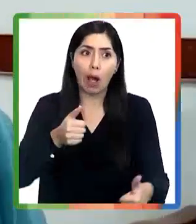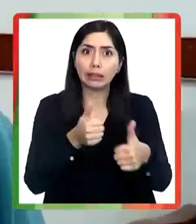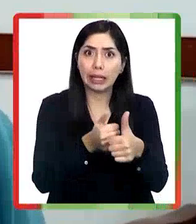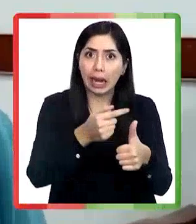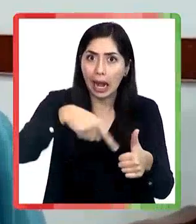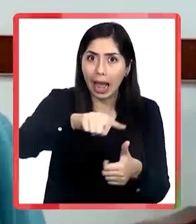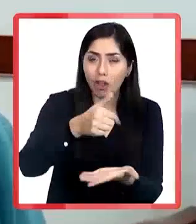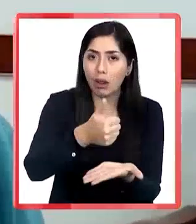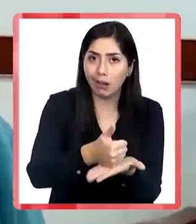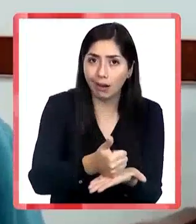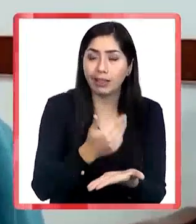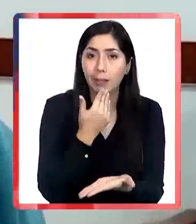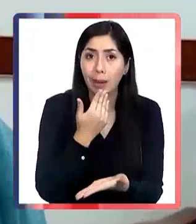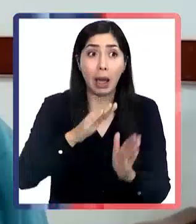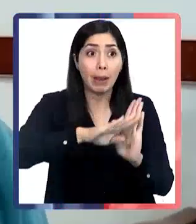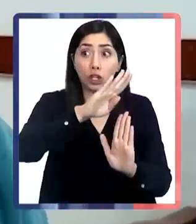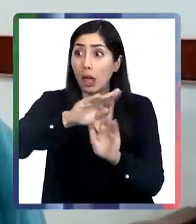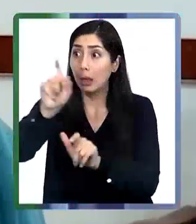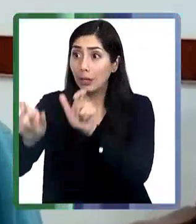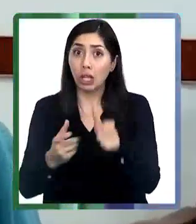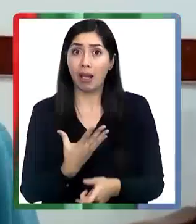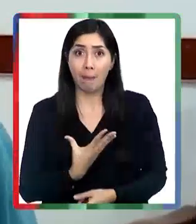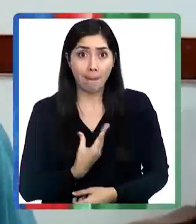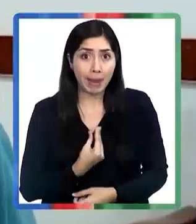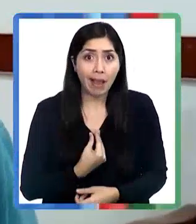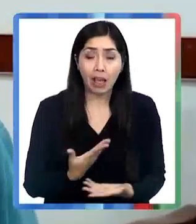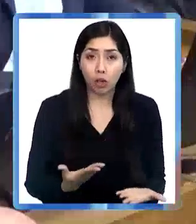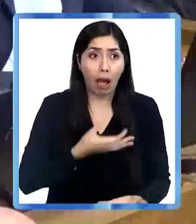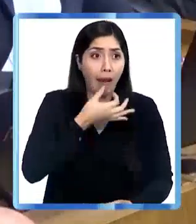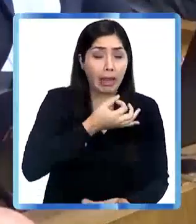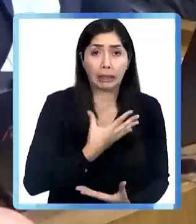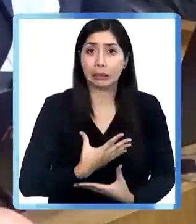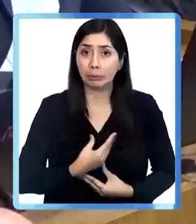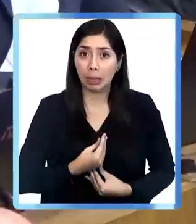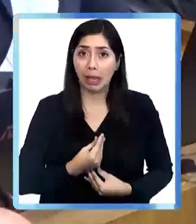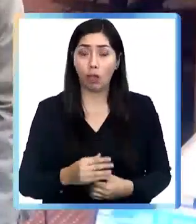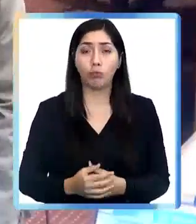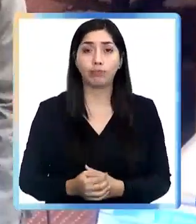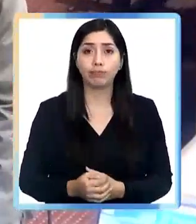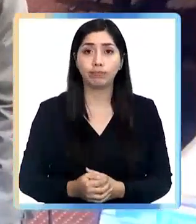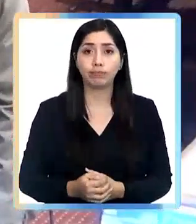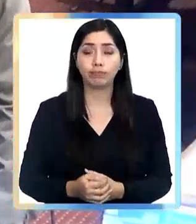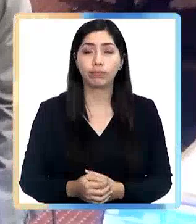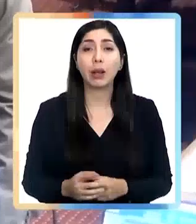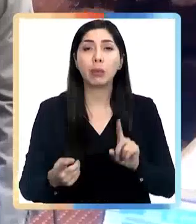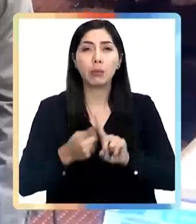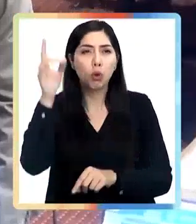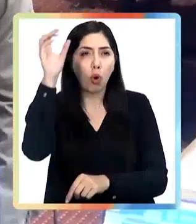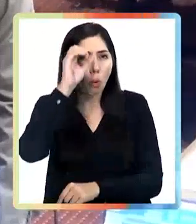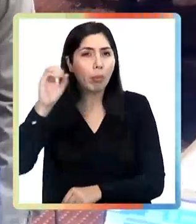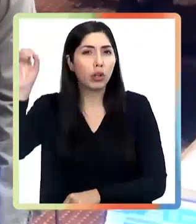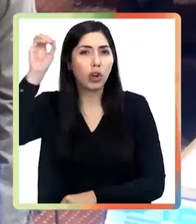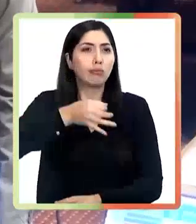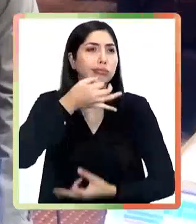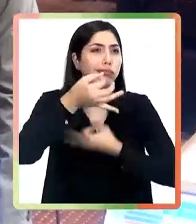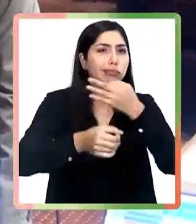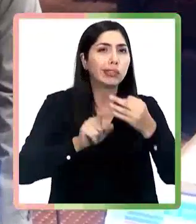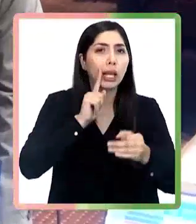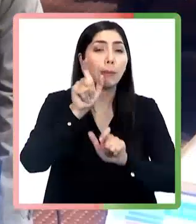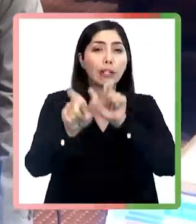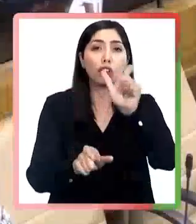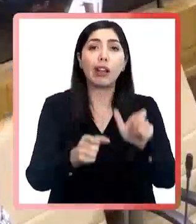también. O sea, la mayoría está con miedo. Tienen miedo de actuar, tienen miedo de hablar. No tardaron en aparecer las primeras reacciones por parte de